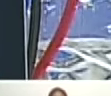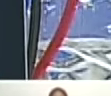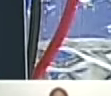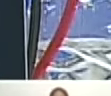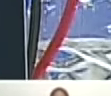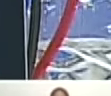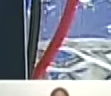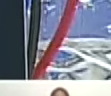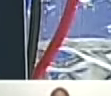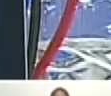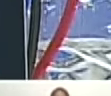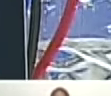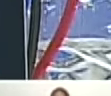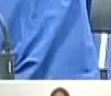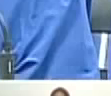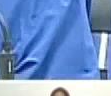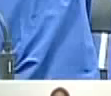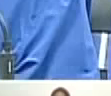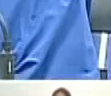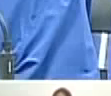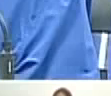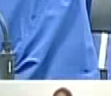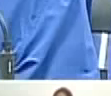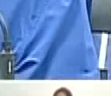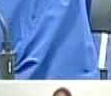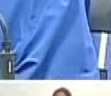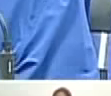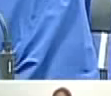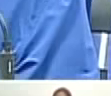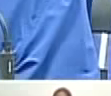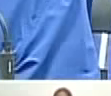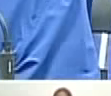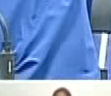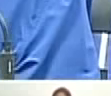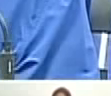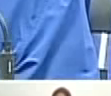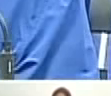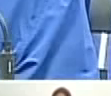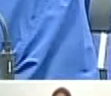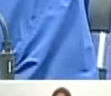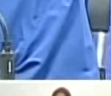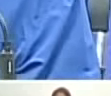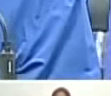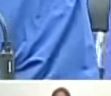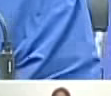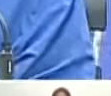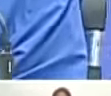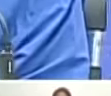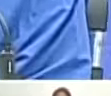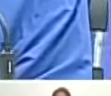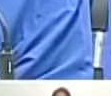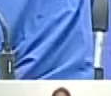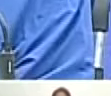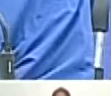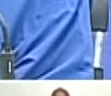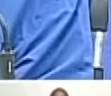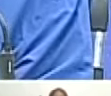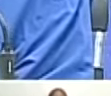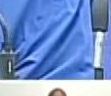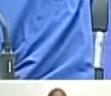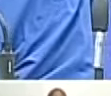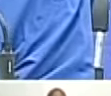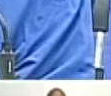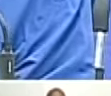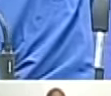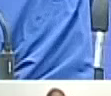yo estoy aquí en Casalta 2 específicamente el eje 15 correcto mira no te escuché el número de